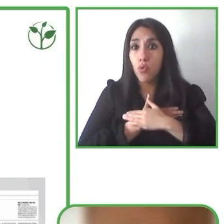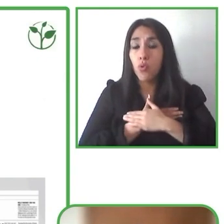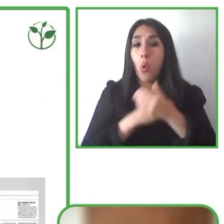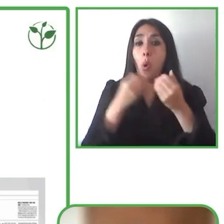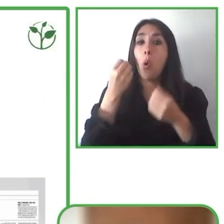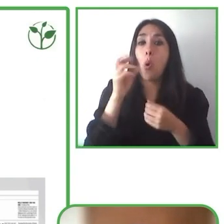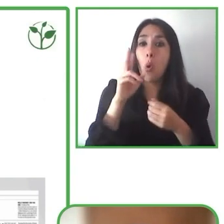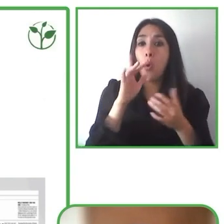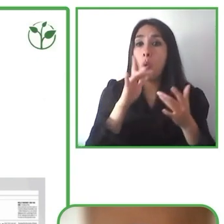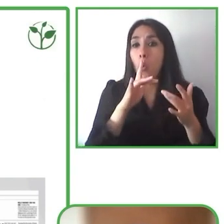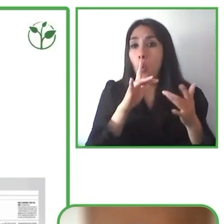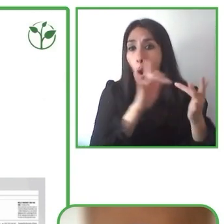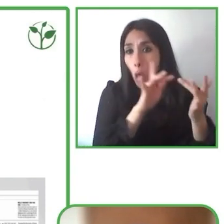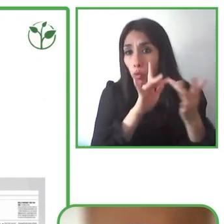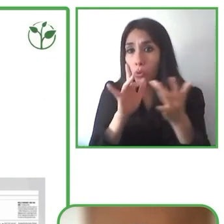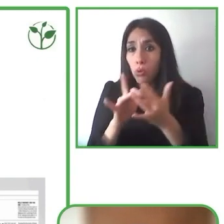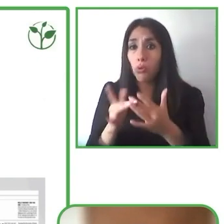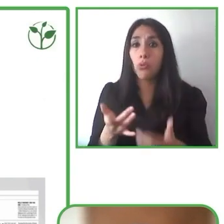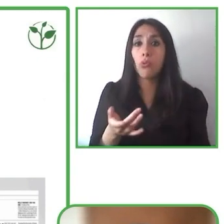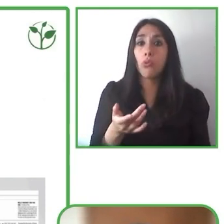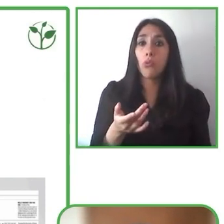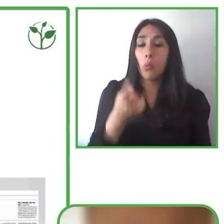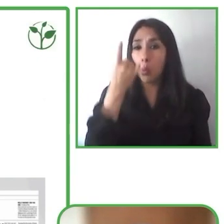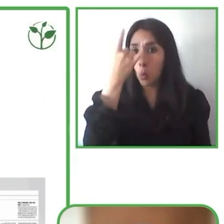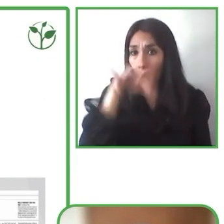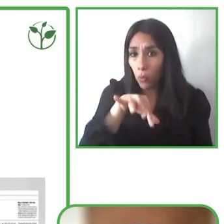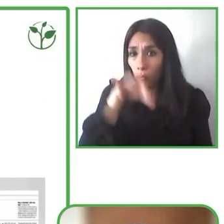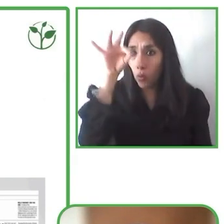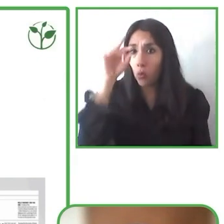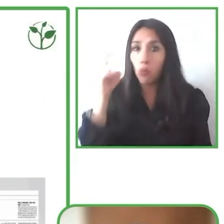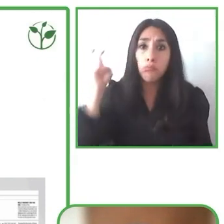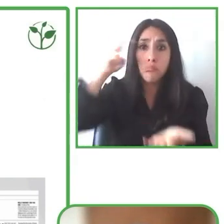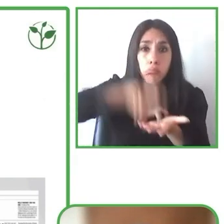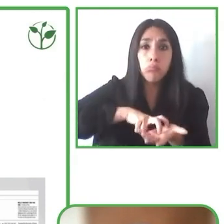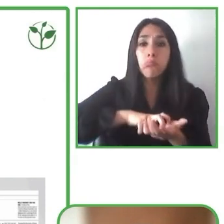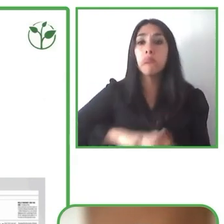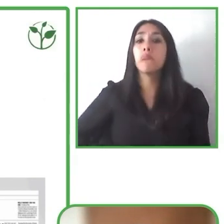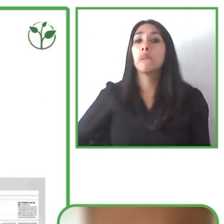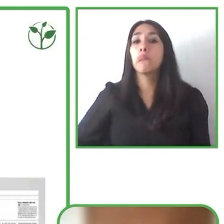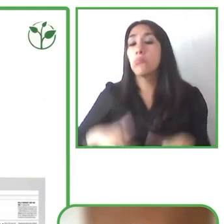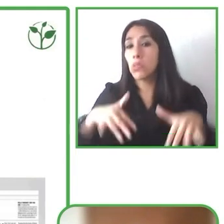escenas en nuestro centro cultural o en el trabajo que hacemos en la comunidad